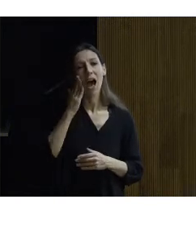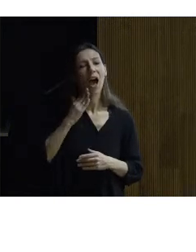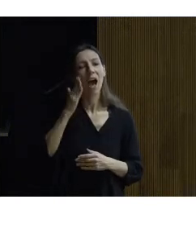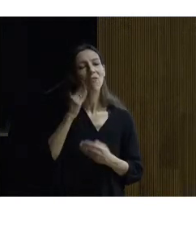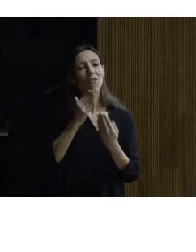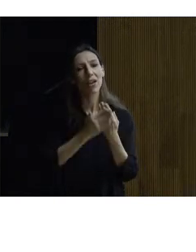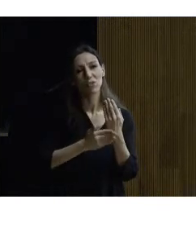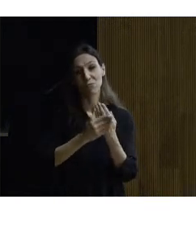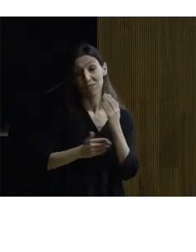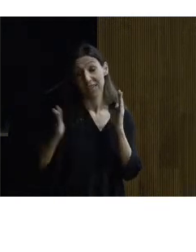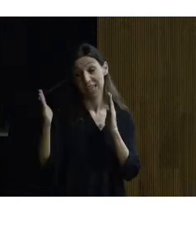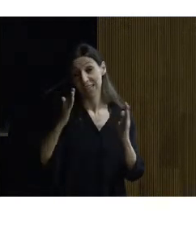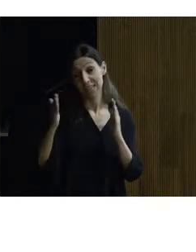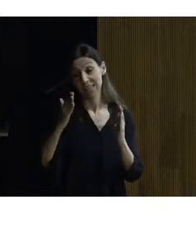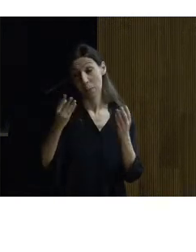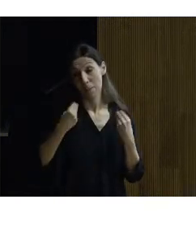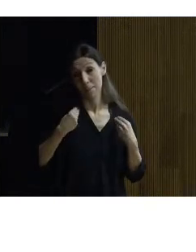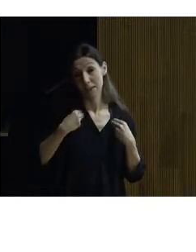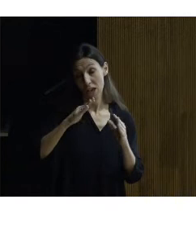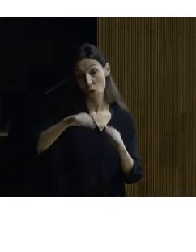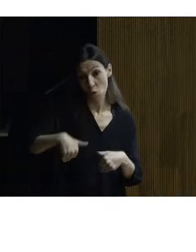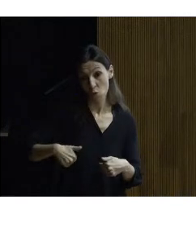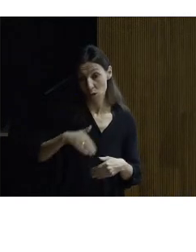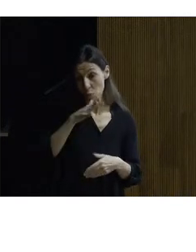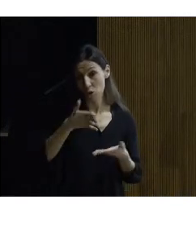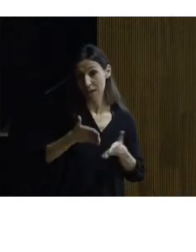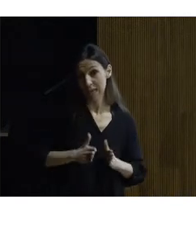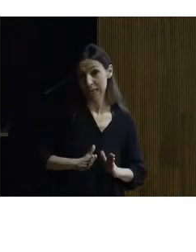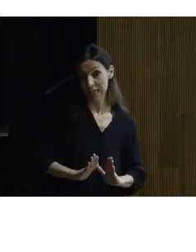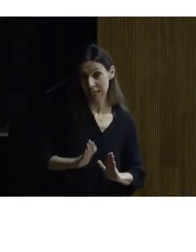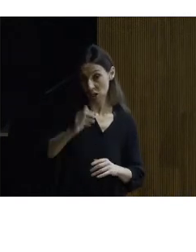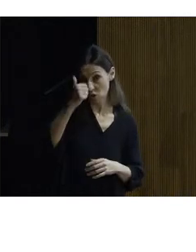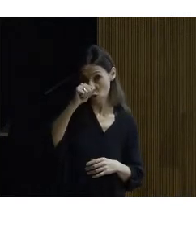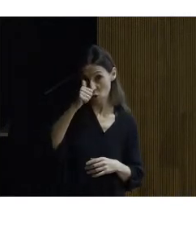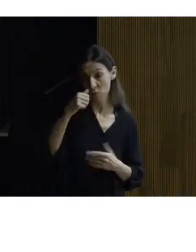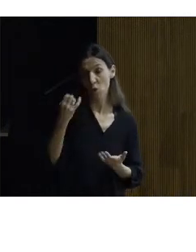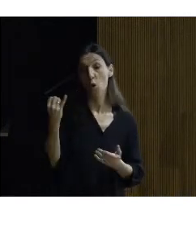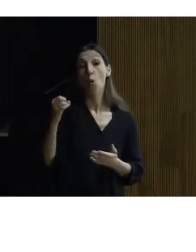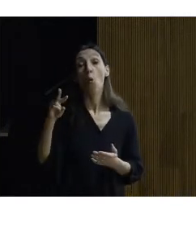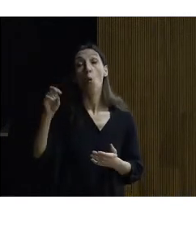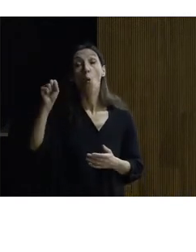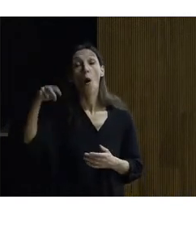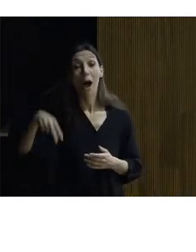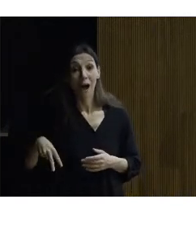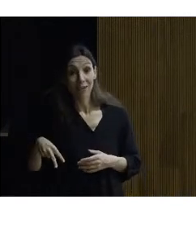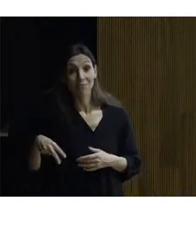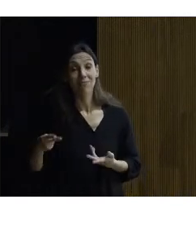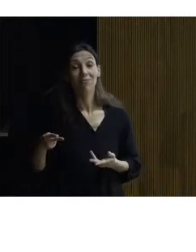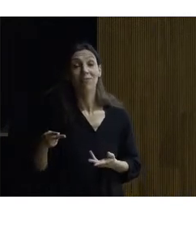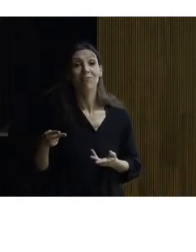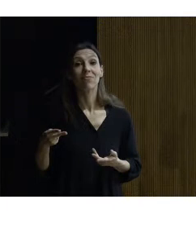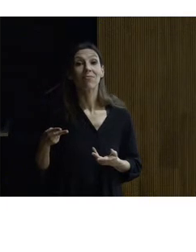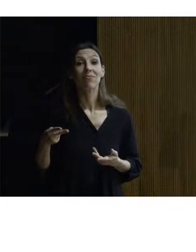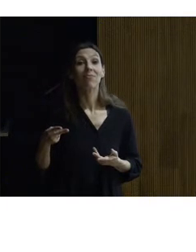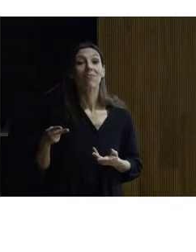última de su vida por su último hijo por el que sería Jeromín que sería Juan de Austria y cuya crianza